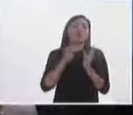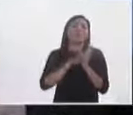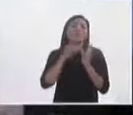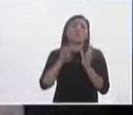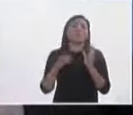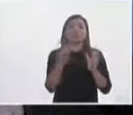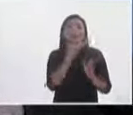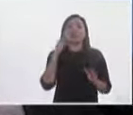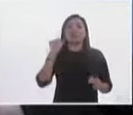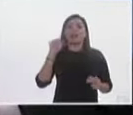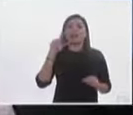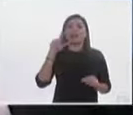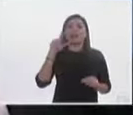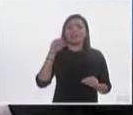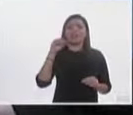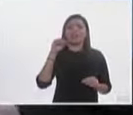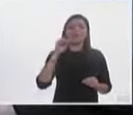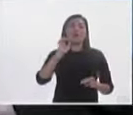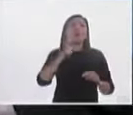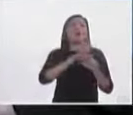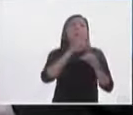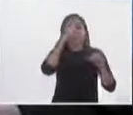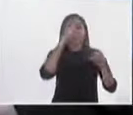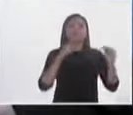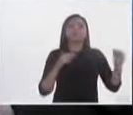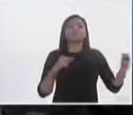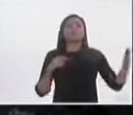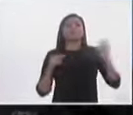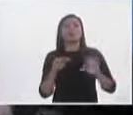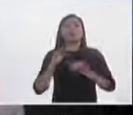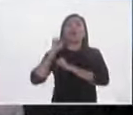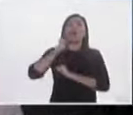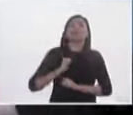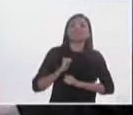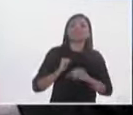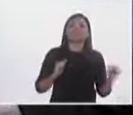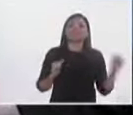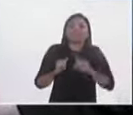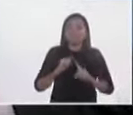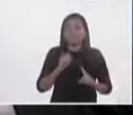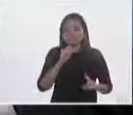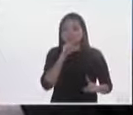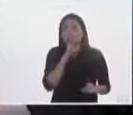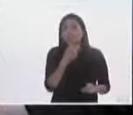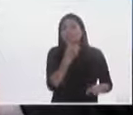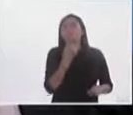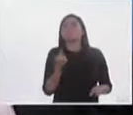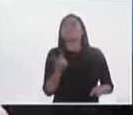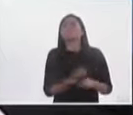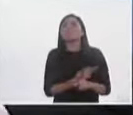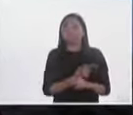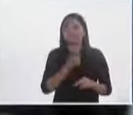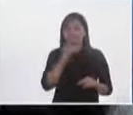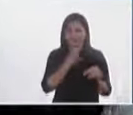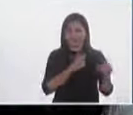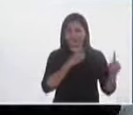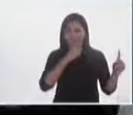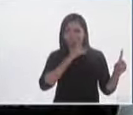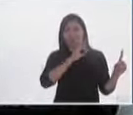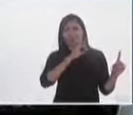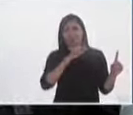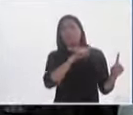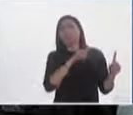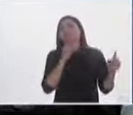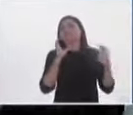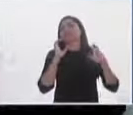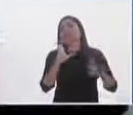cargos obtenidos. ¿Qué sucede con esto? Sus detractores dicen que puede ser un peligro,